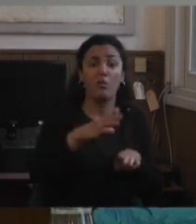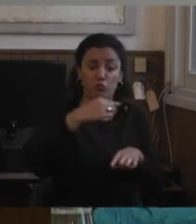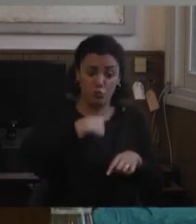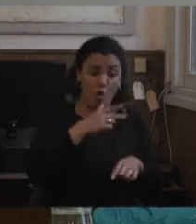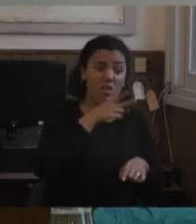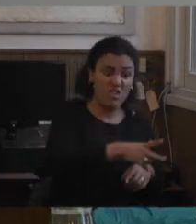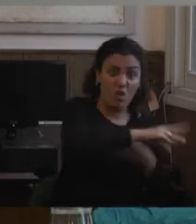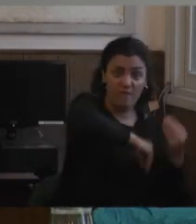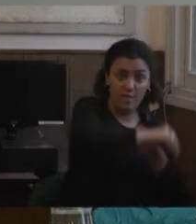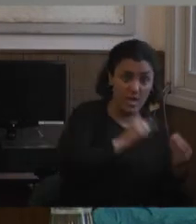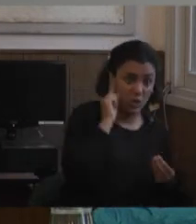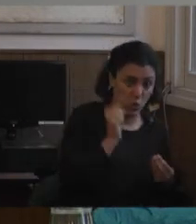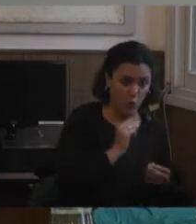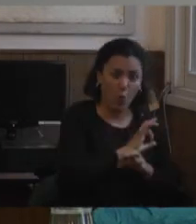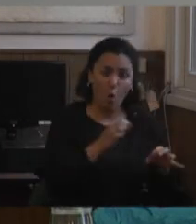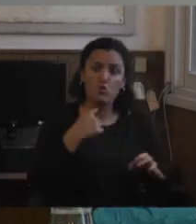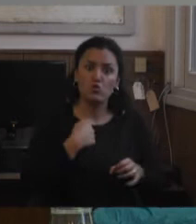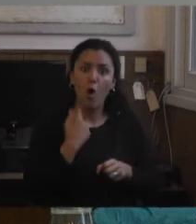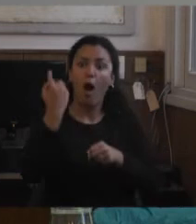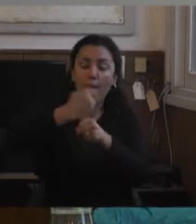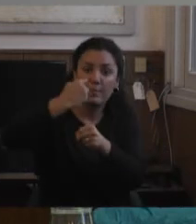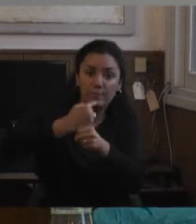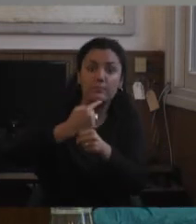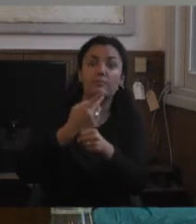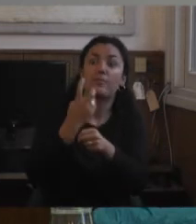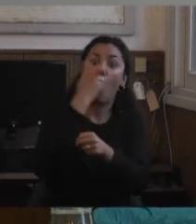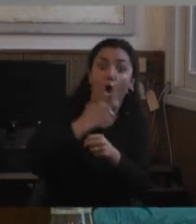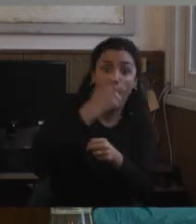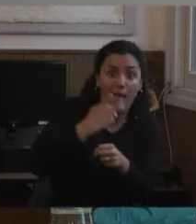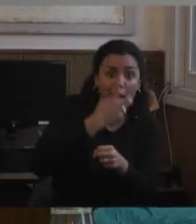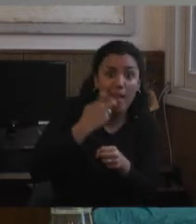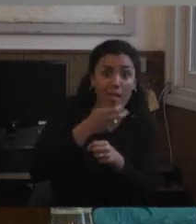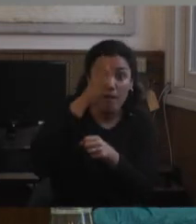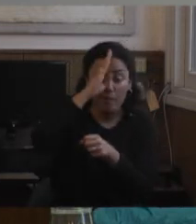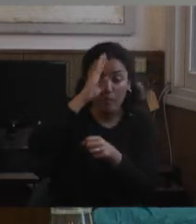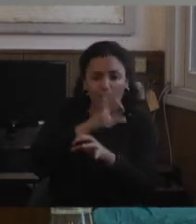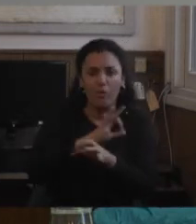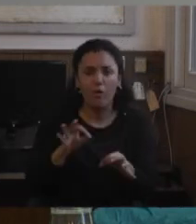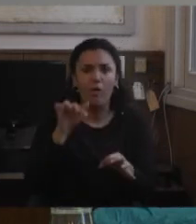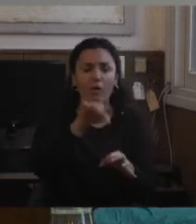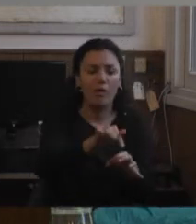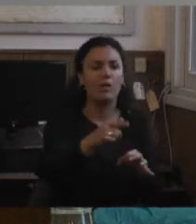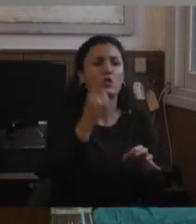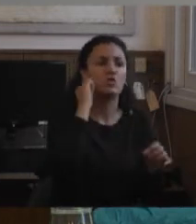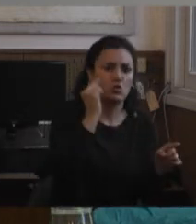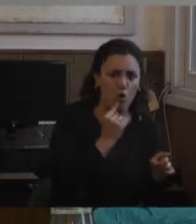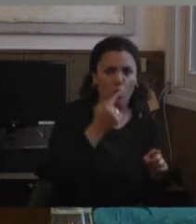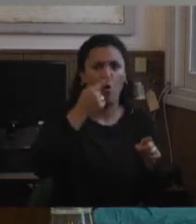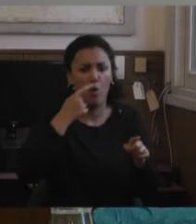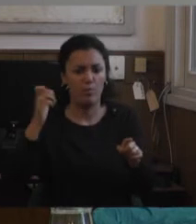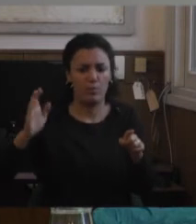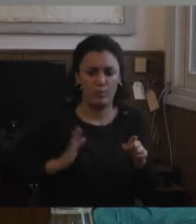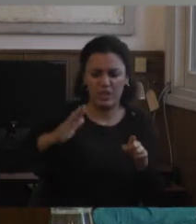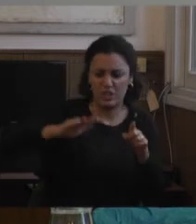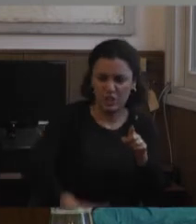sordo, si estabas oralizado, si te habían implantado. Entonces, ser sordo, ser mujer, varón, ser